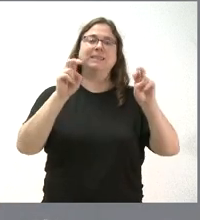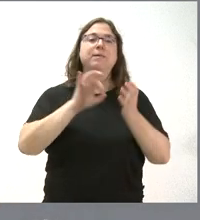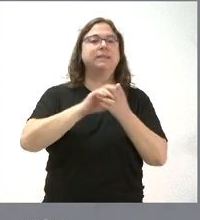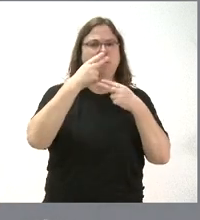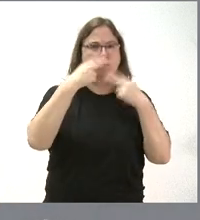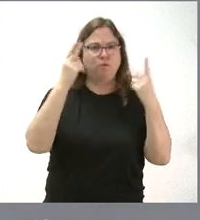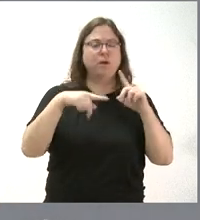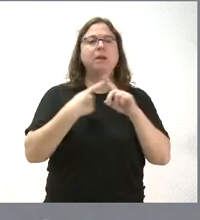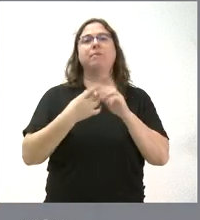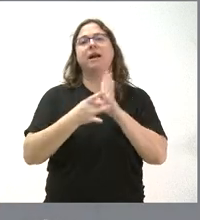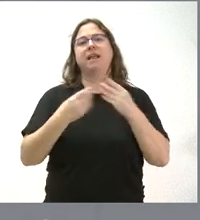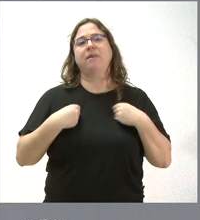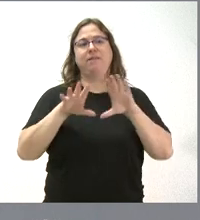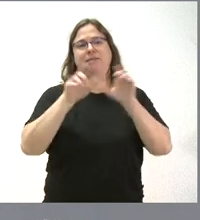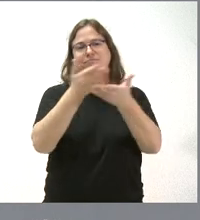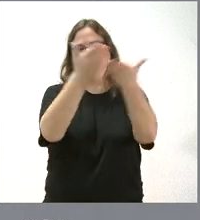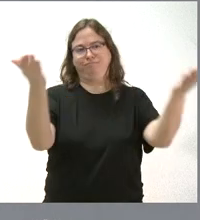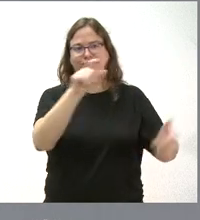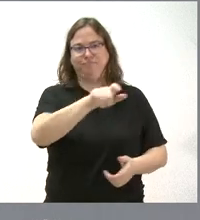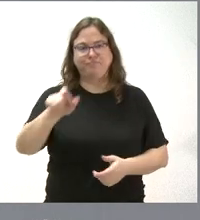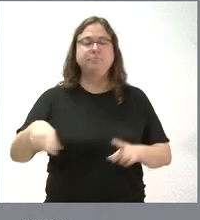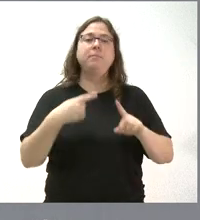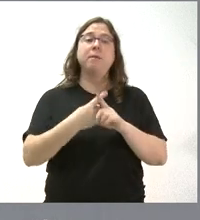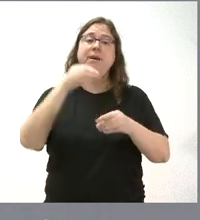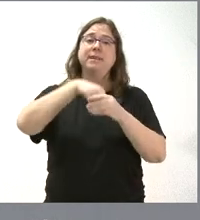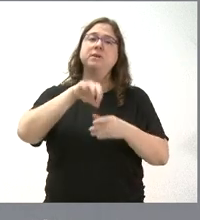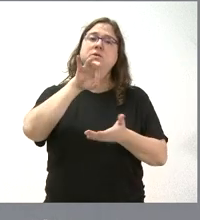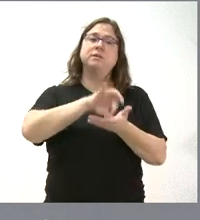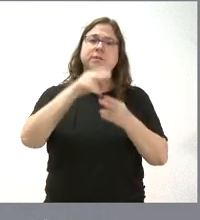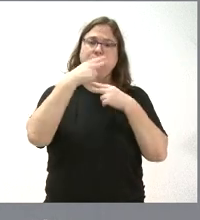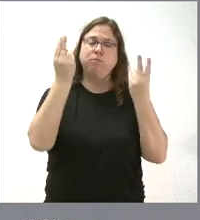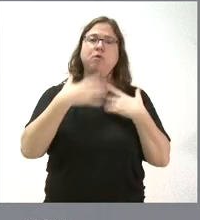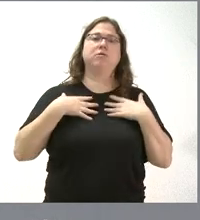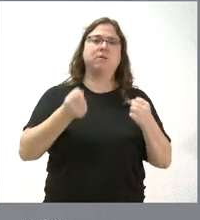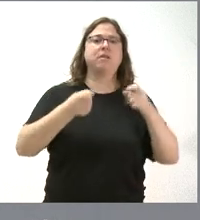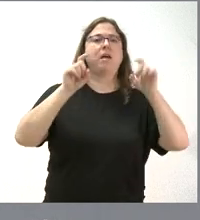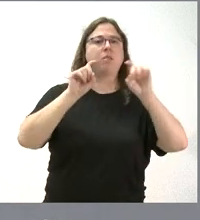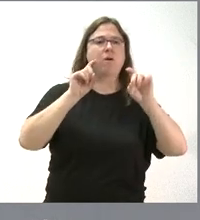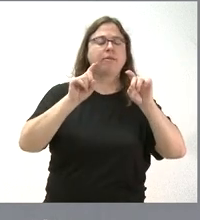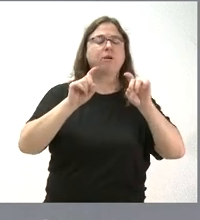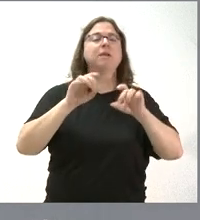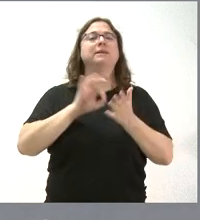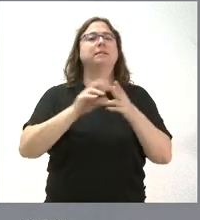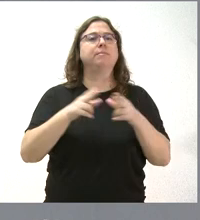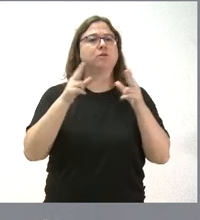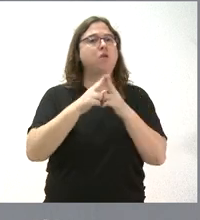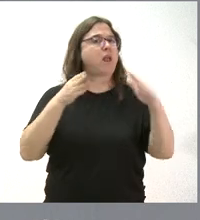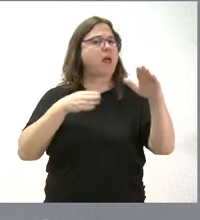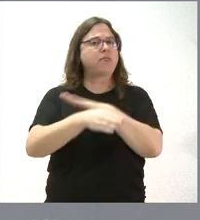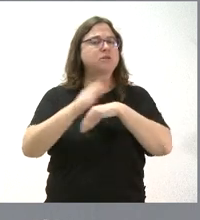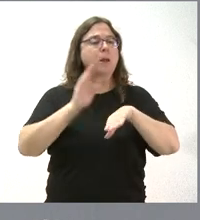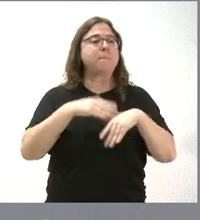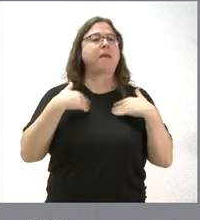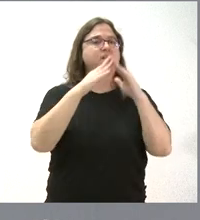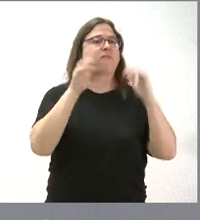públicos y en la calidad de vida del conjunto de los ciudadanos. dentro de los servicios públicos, tanto la sanidad, la educación, los servicios sociales, el acceso a la